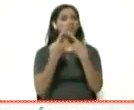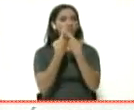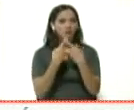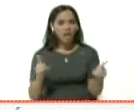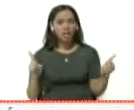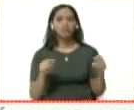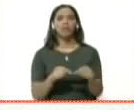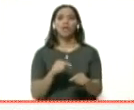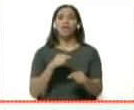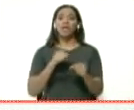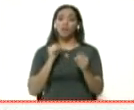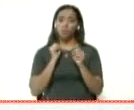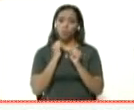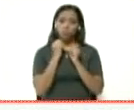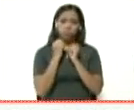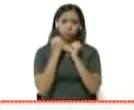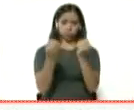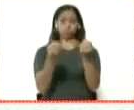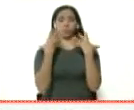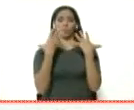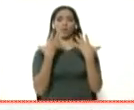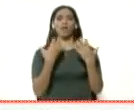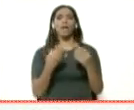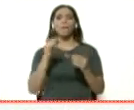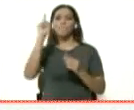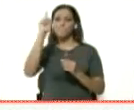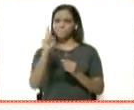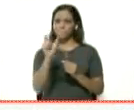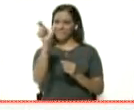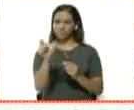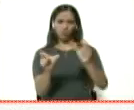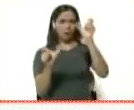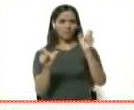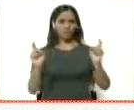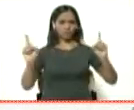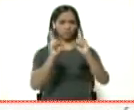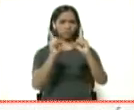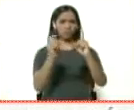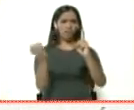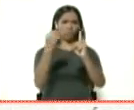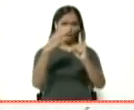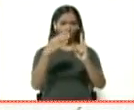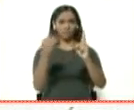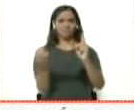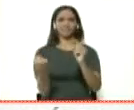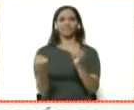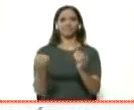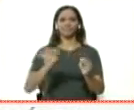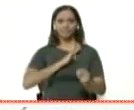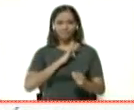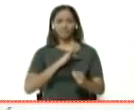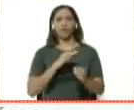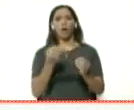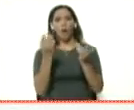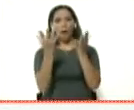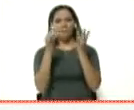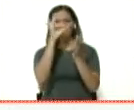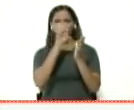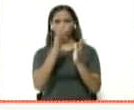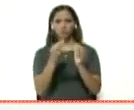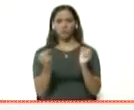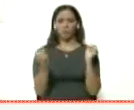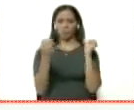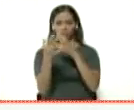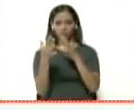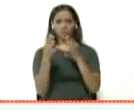persona a persona con las goticas que uno expulsa al toser o a estornudar o a través de las manos contaminadas con esas goticas